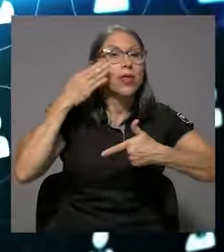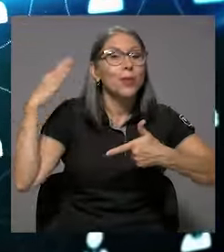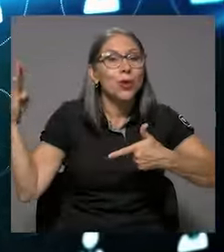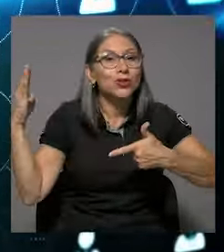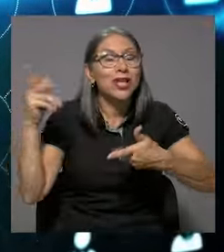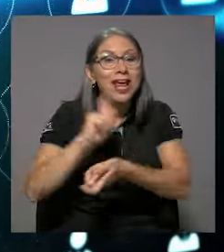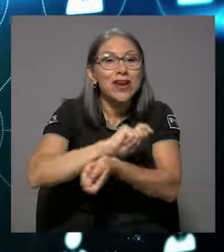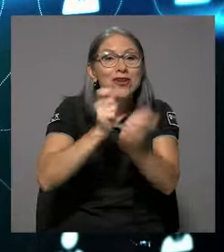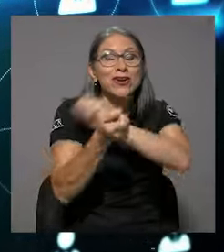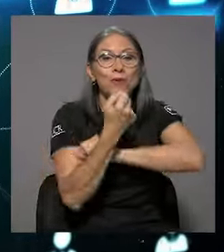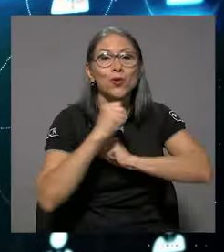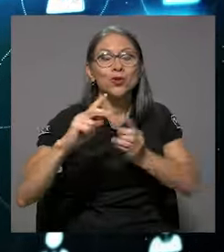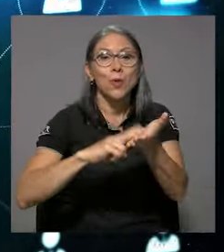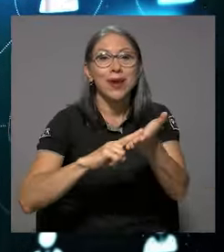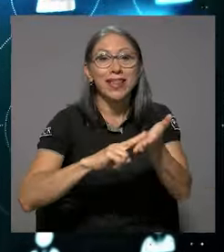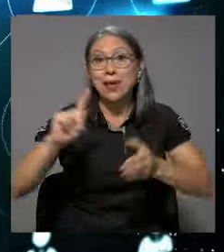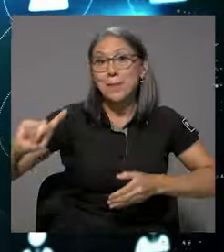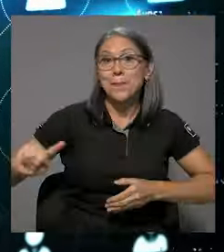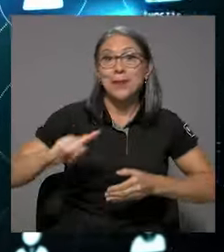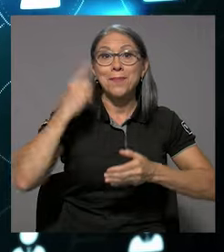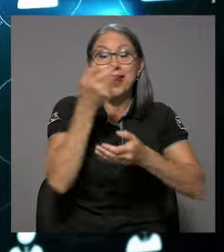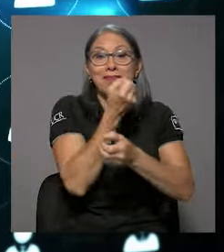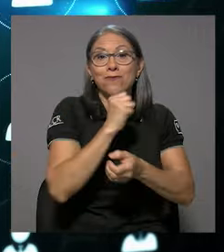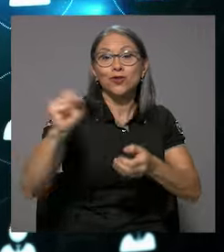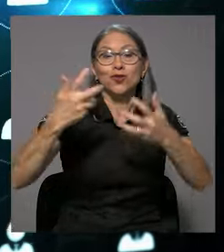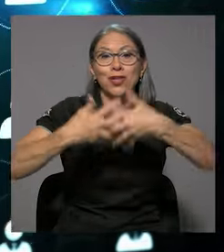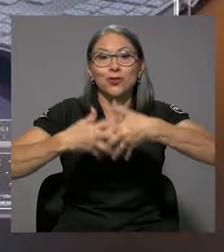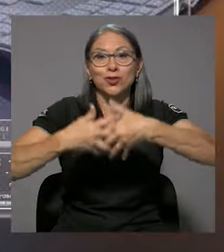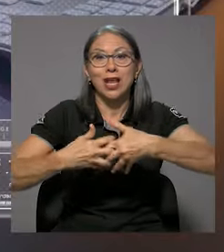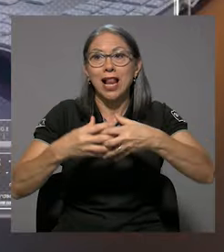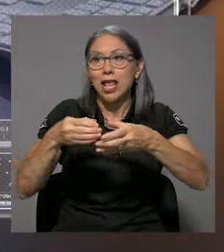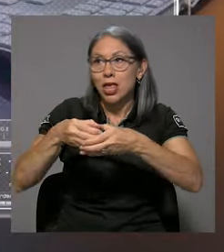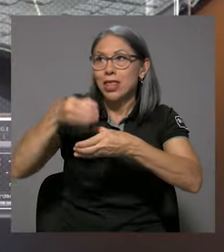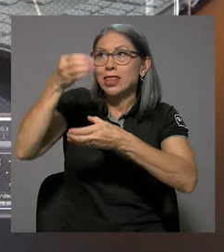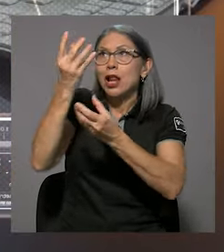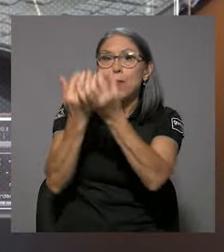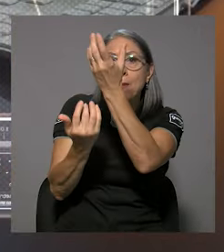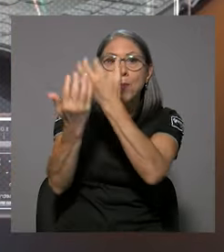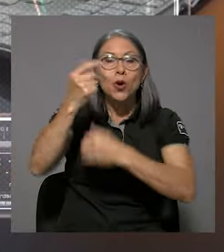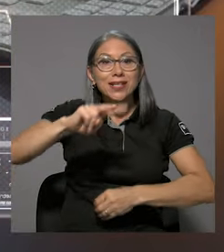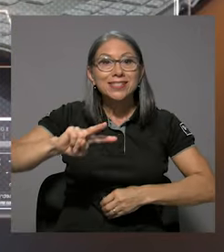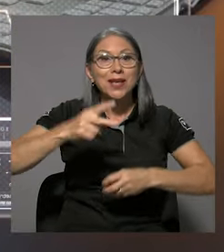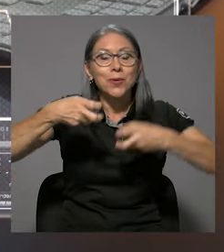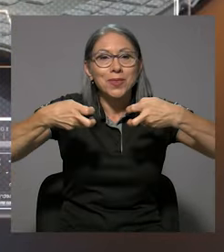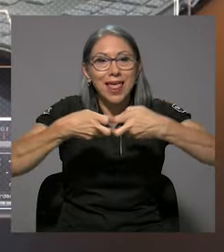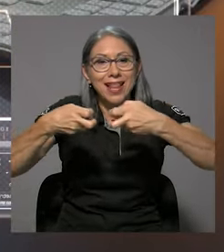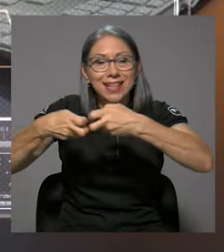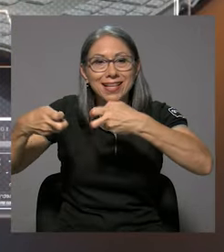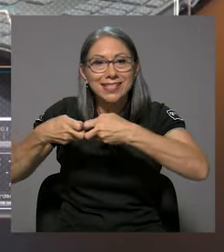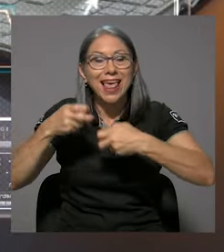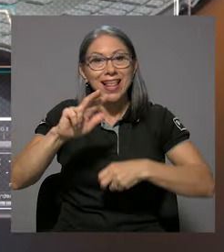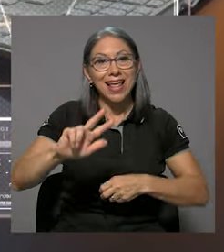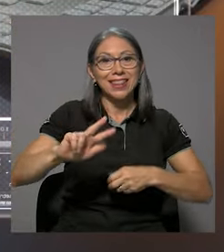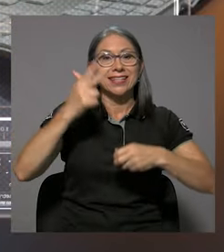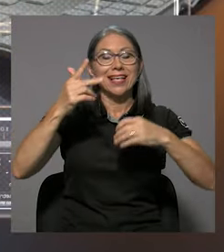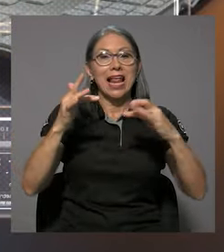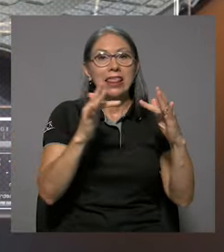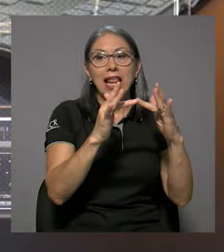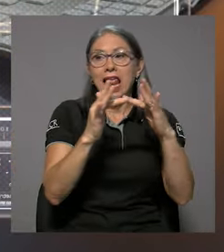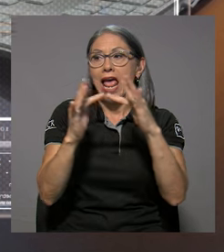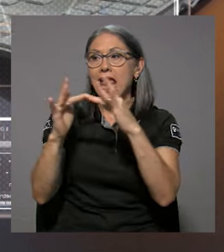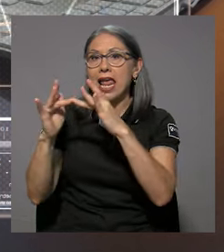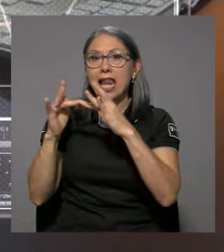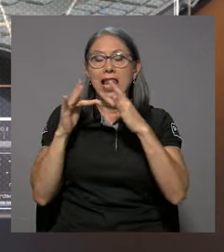revolución verde, la primera revolución industrial del vapor, la segunda de la electricidad, la tercera de la